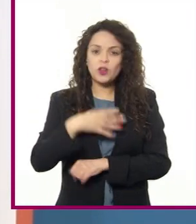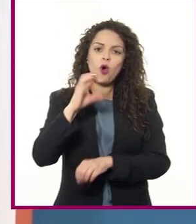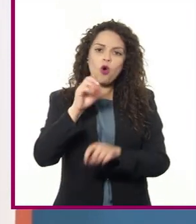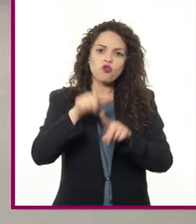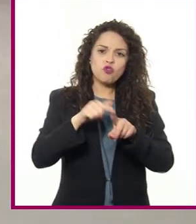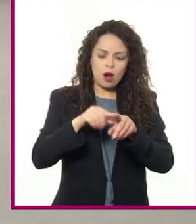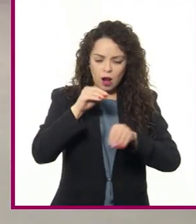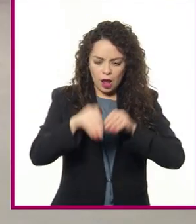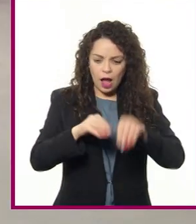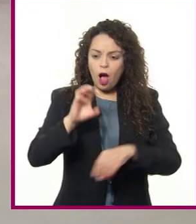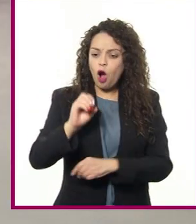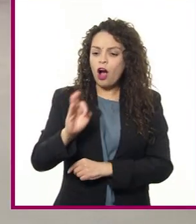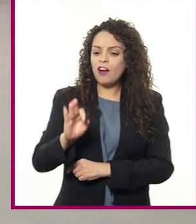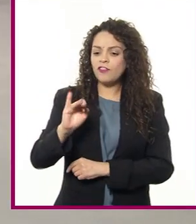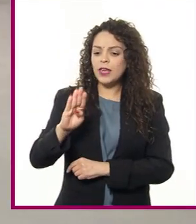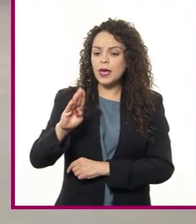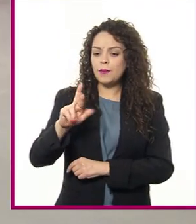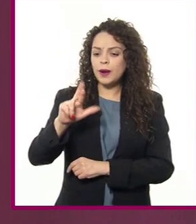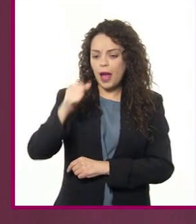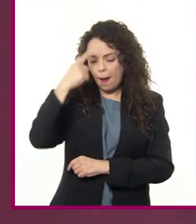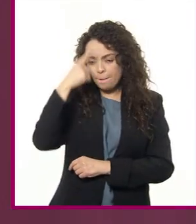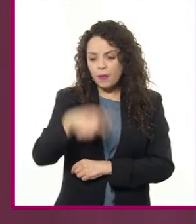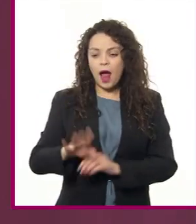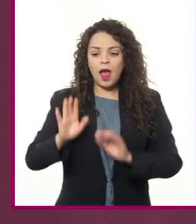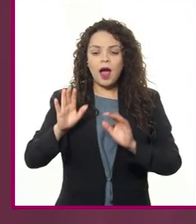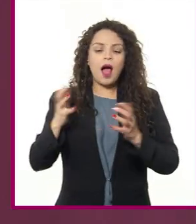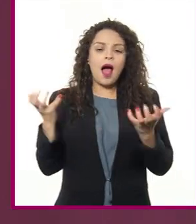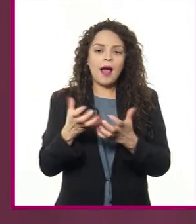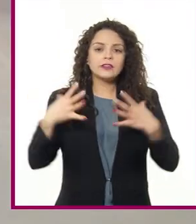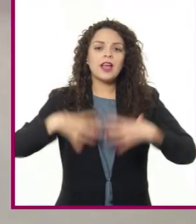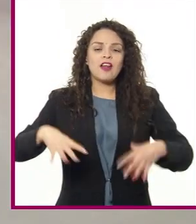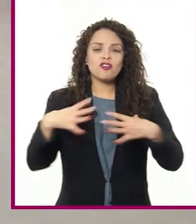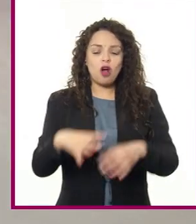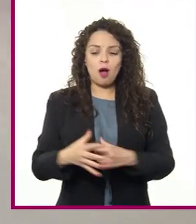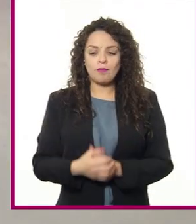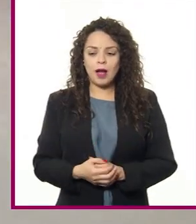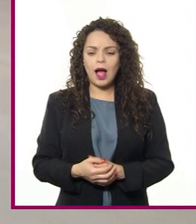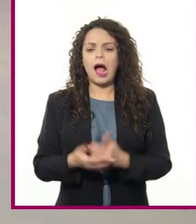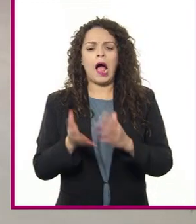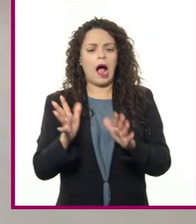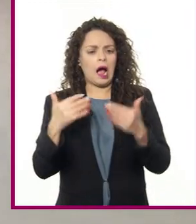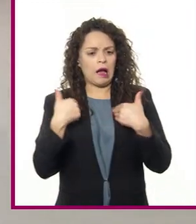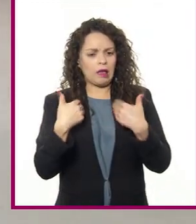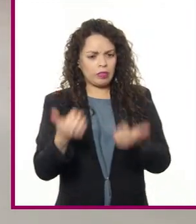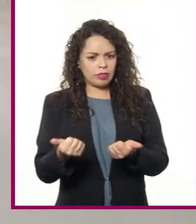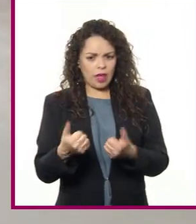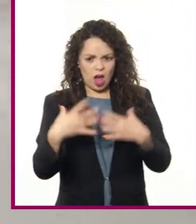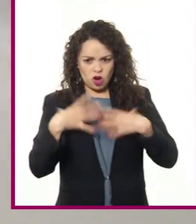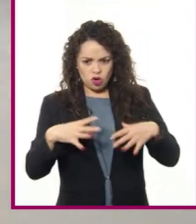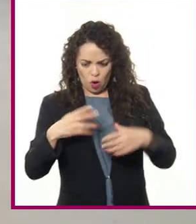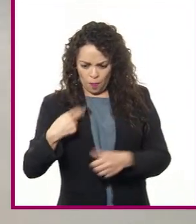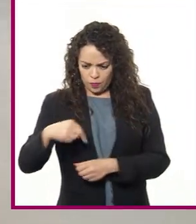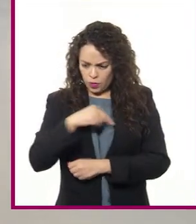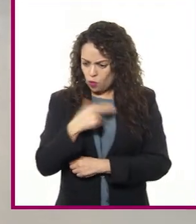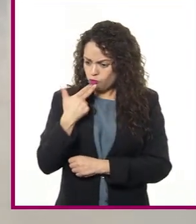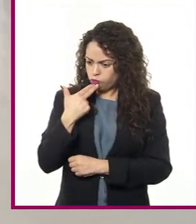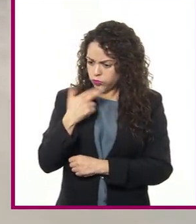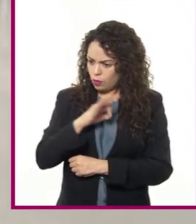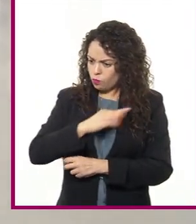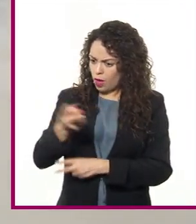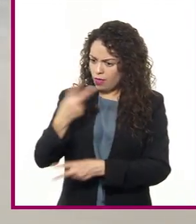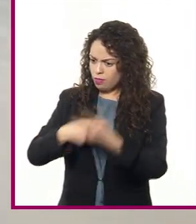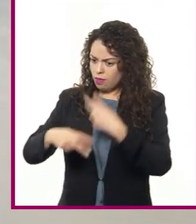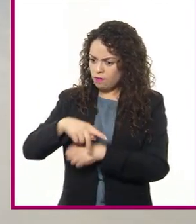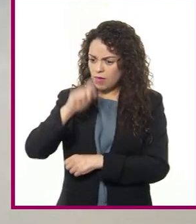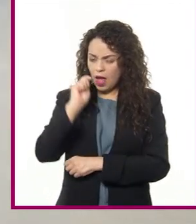para la ropa. Entonces, maestra, ¿esto quiere decir que hasta la ropa que utilizamos puede provenir